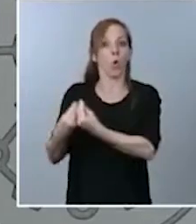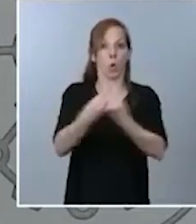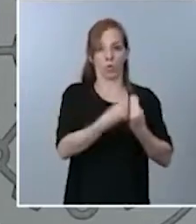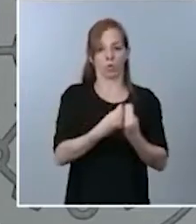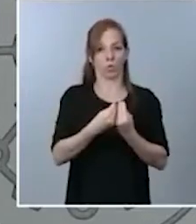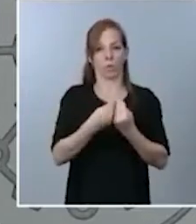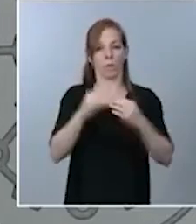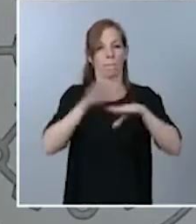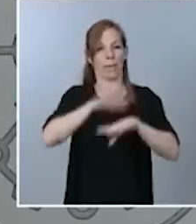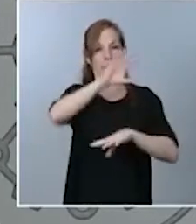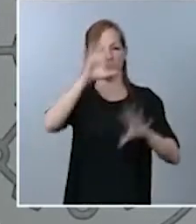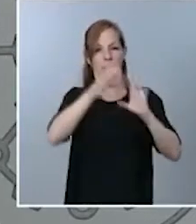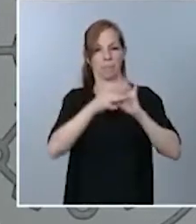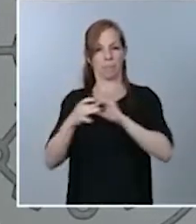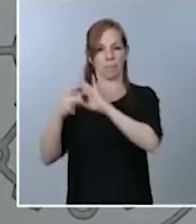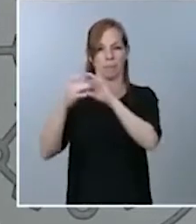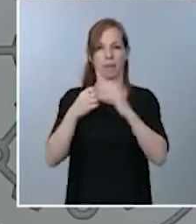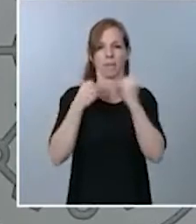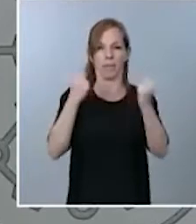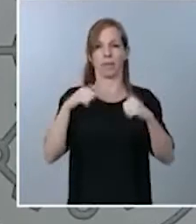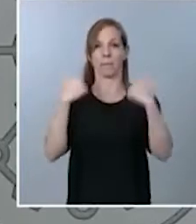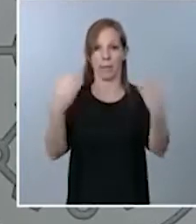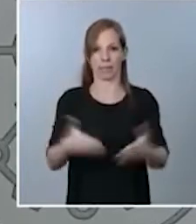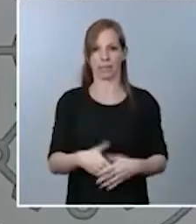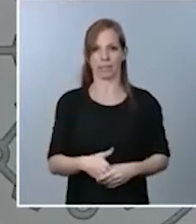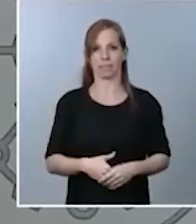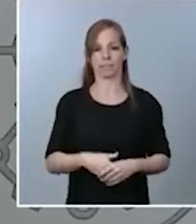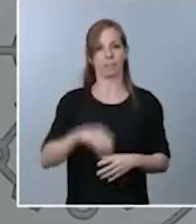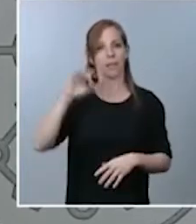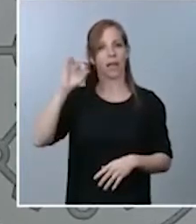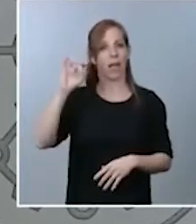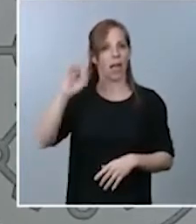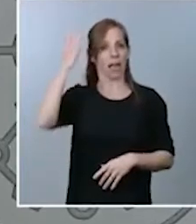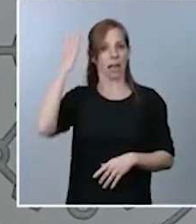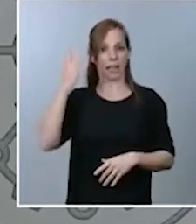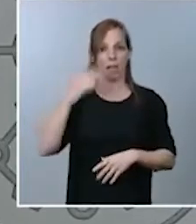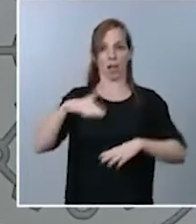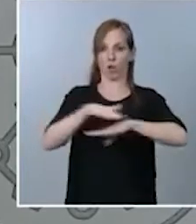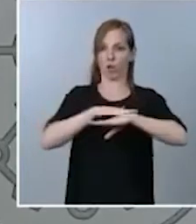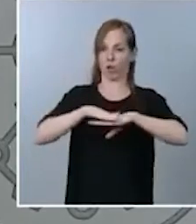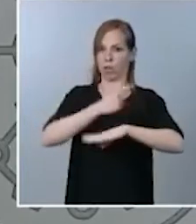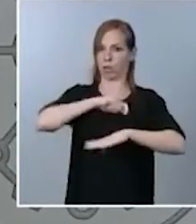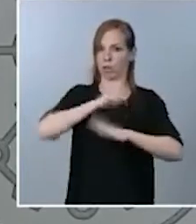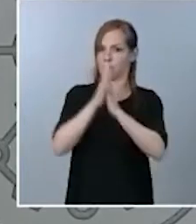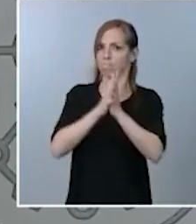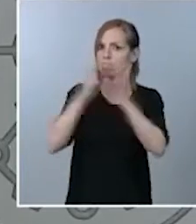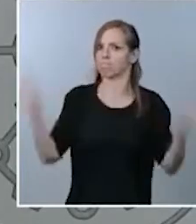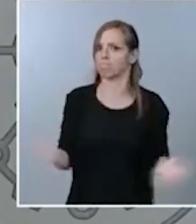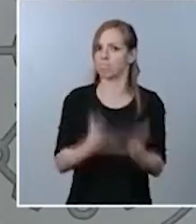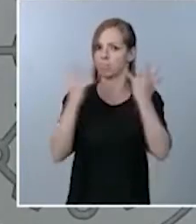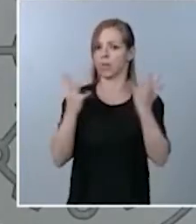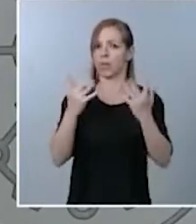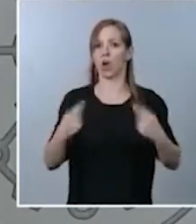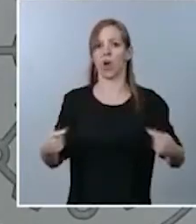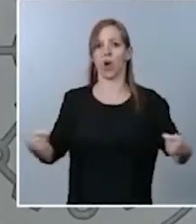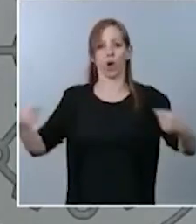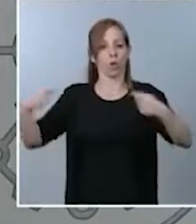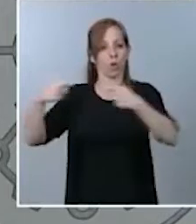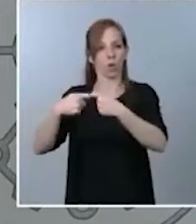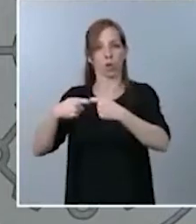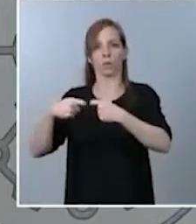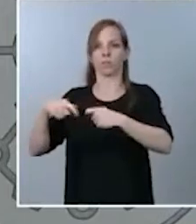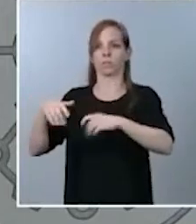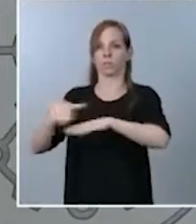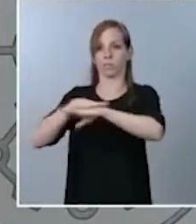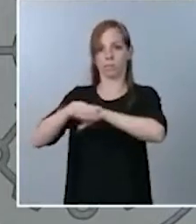reforzado, una iniciativa que ha impulsado el propio Gobierno de España, copatrocinado con el Ejecutivo de Suecia y